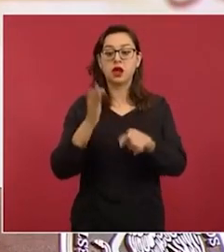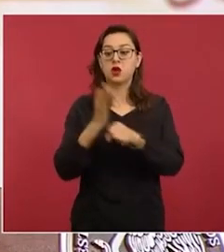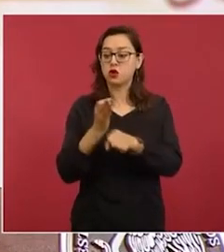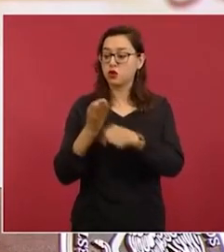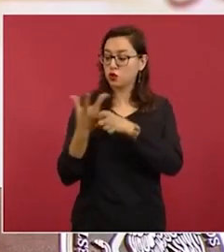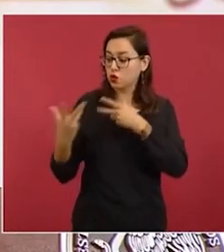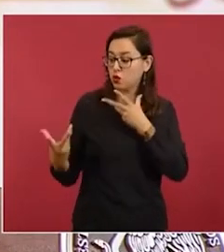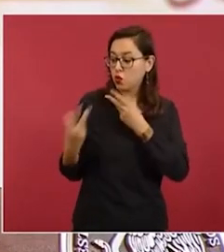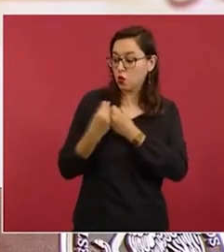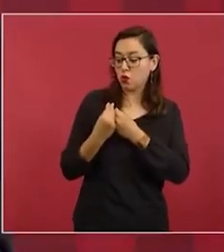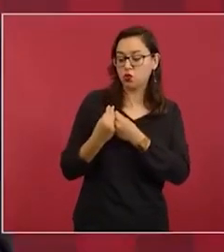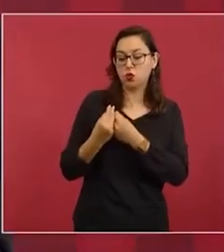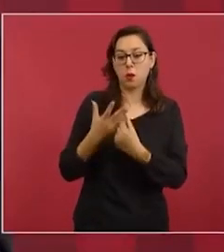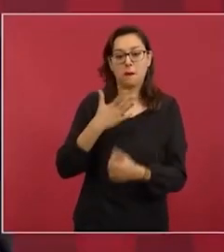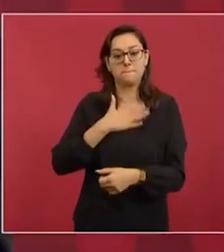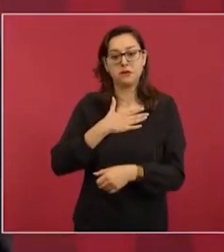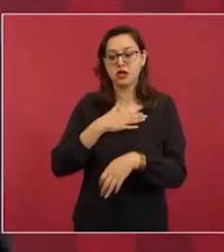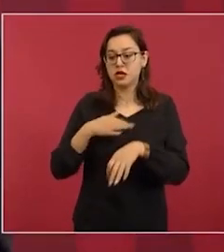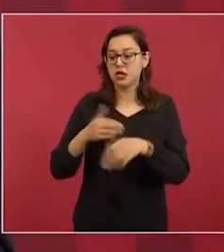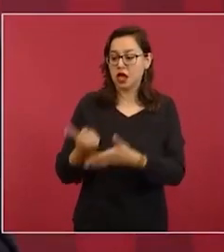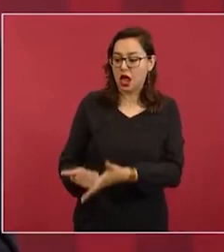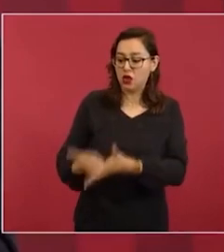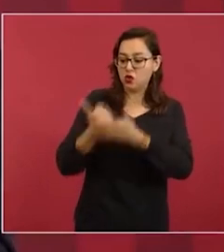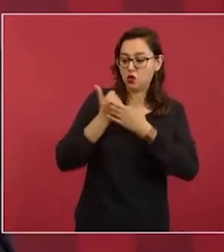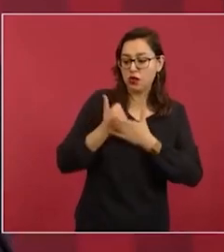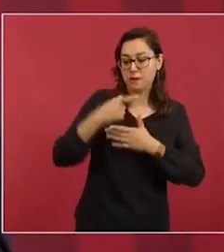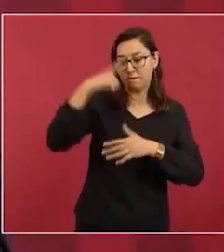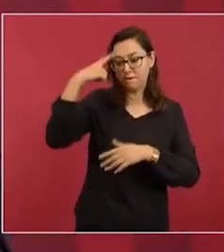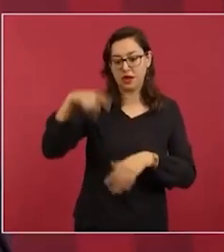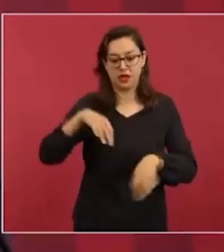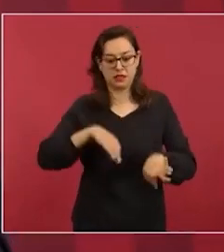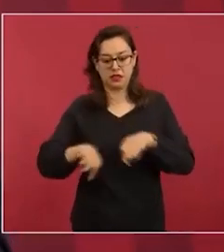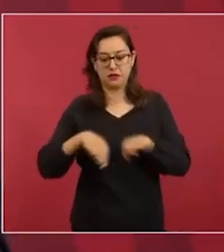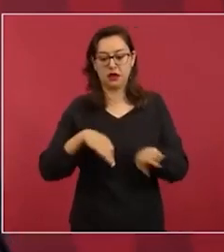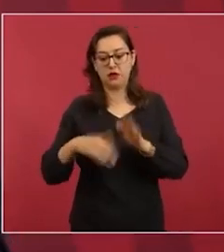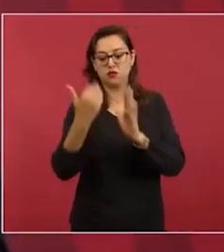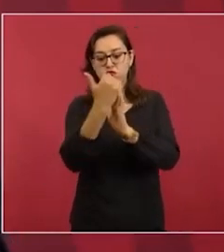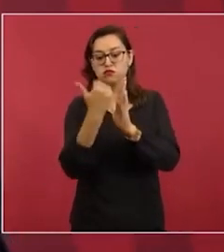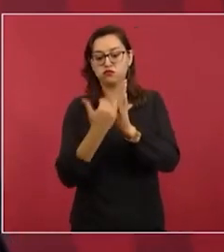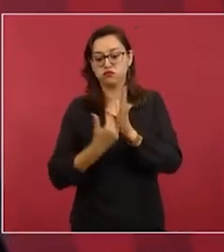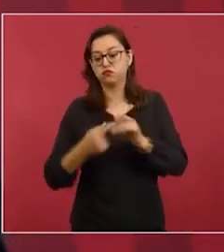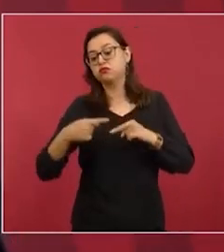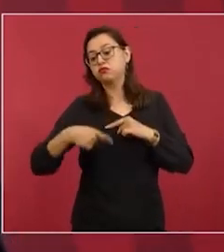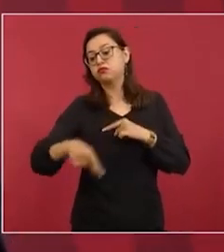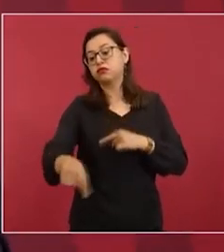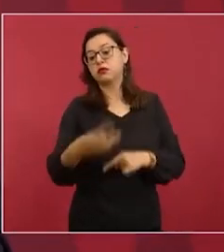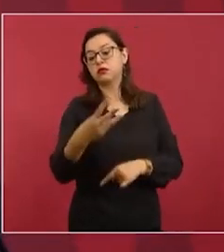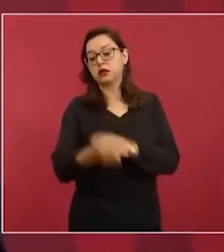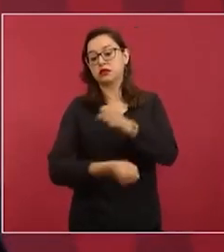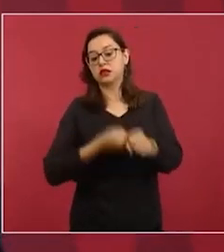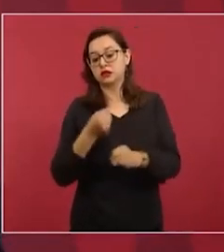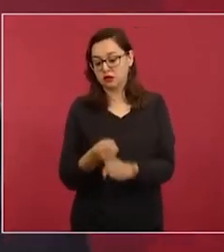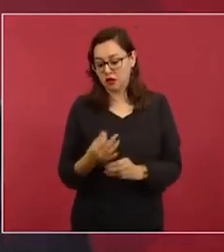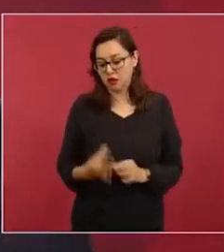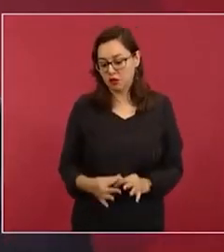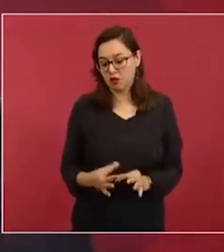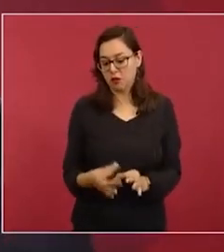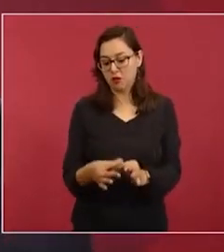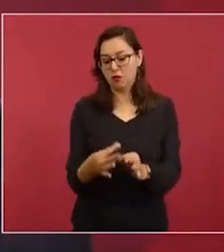ayudara al cumplimiento de la agenda, que tiene que ver